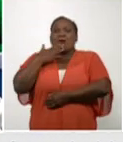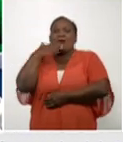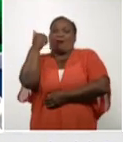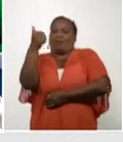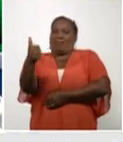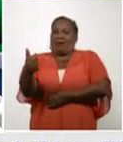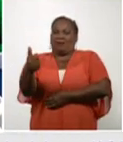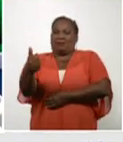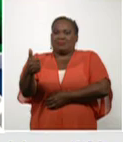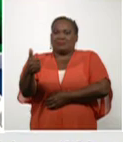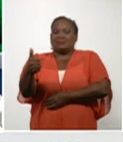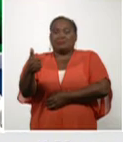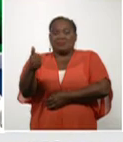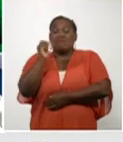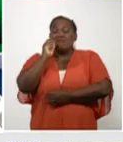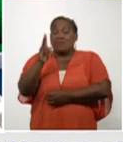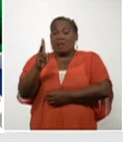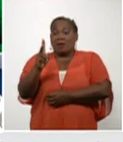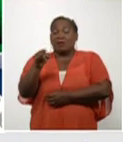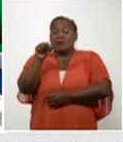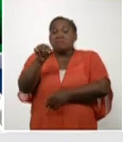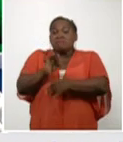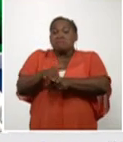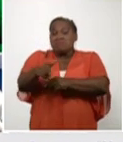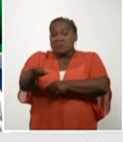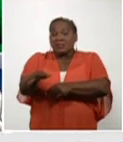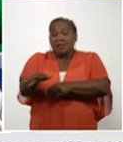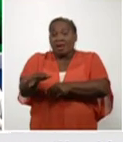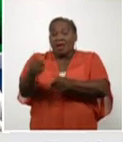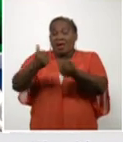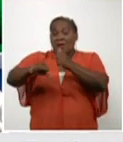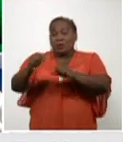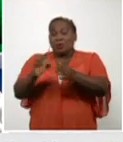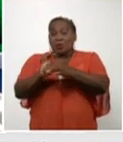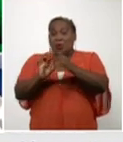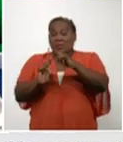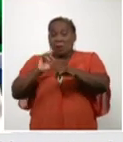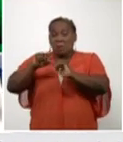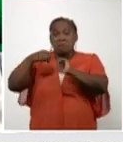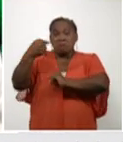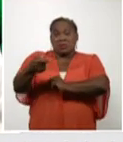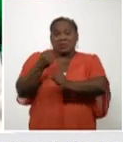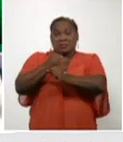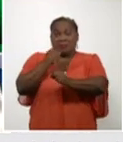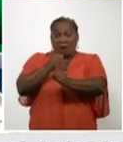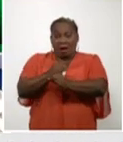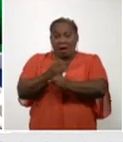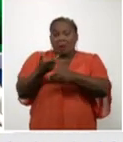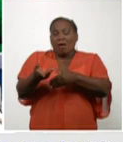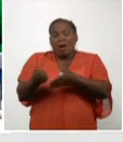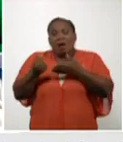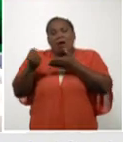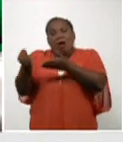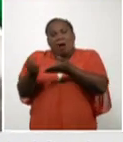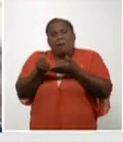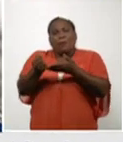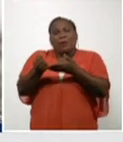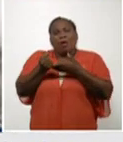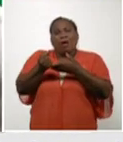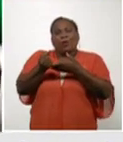comience su funcionamiento también. Han tenido un apoyo de los laboratorios de más experiencia, el de Santiago,